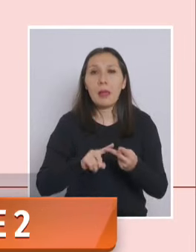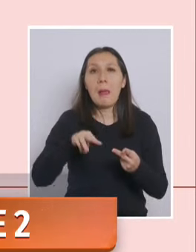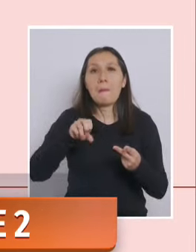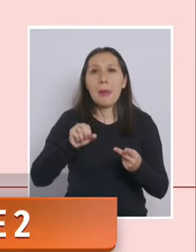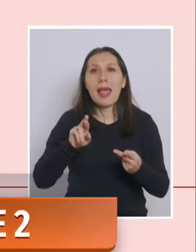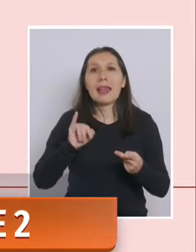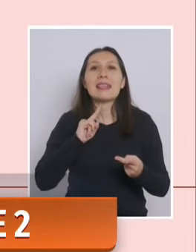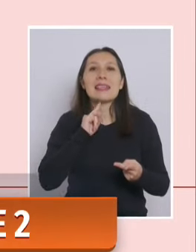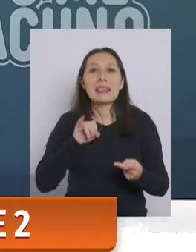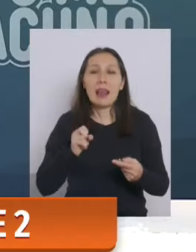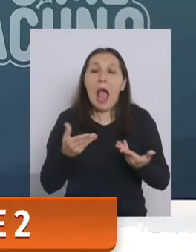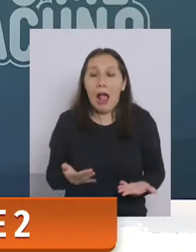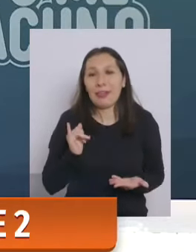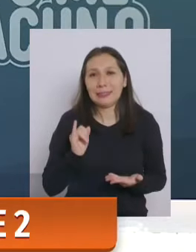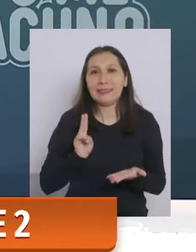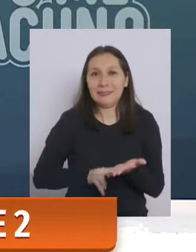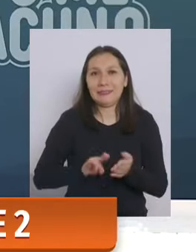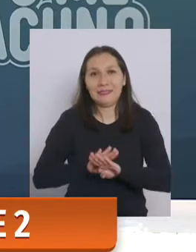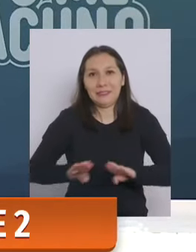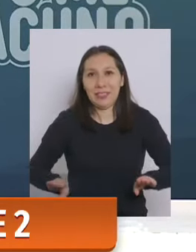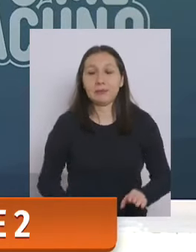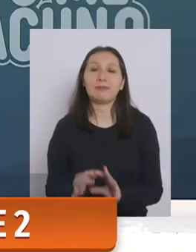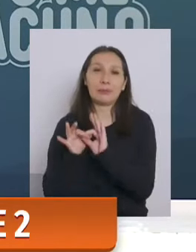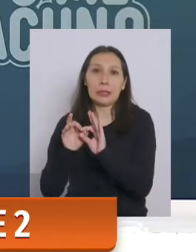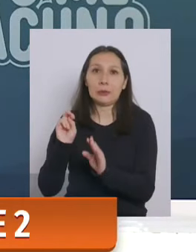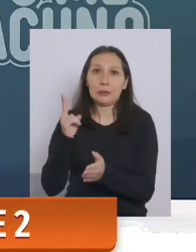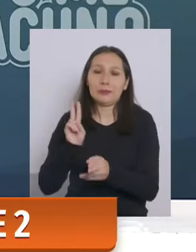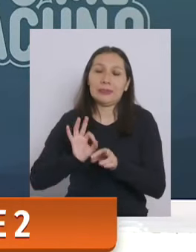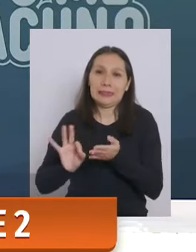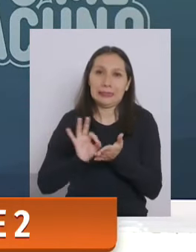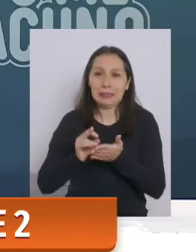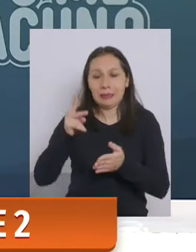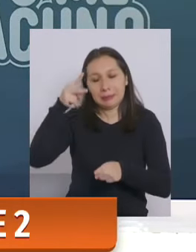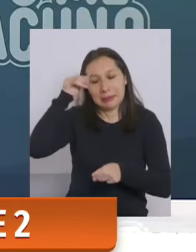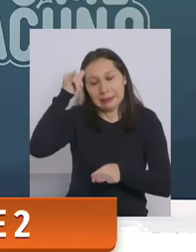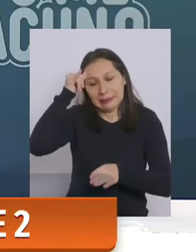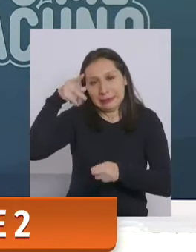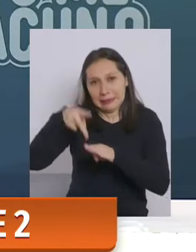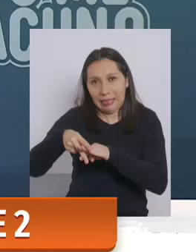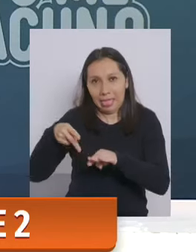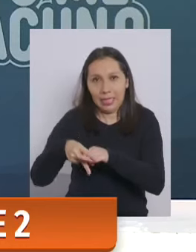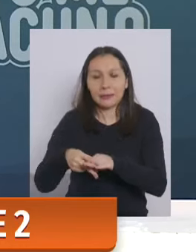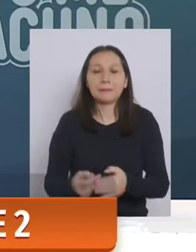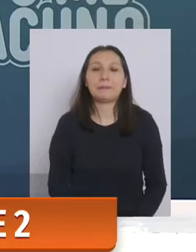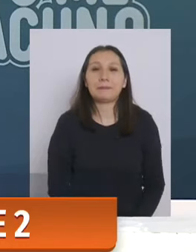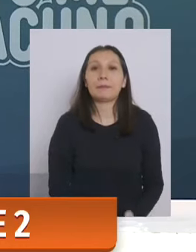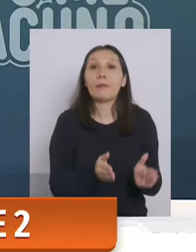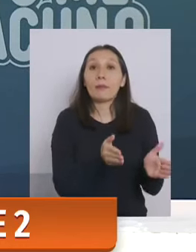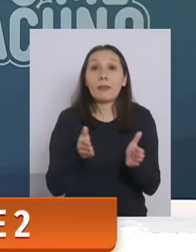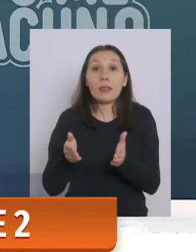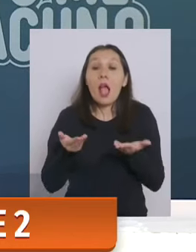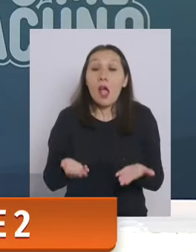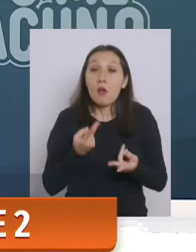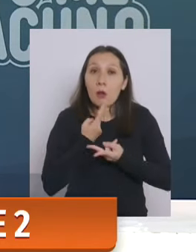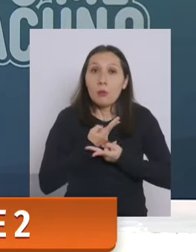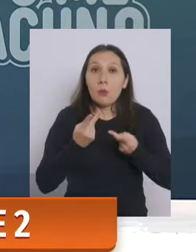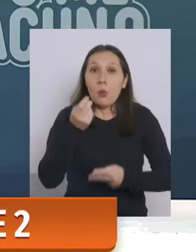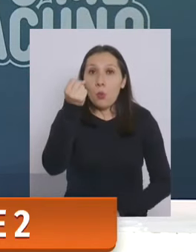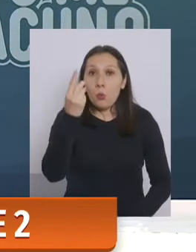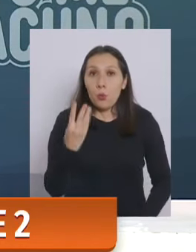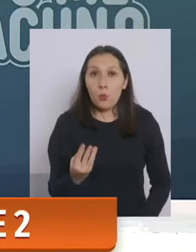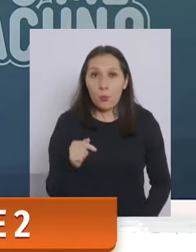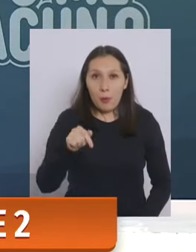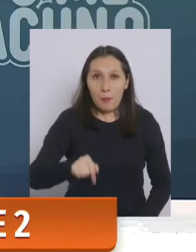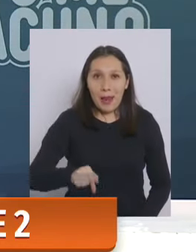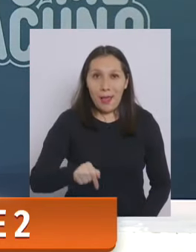terminamos gracias subsecretario perdonen la interrupción a continuación entonces vamos a dar conocer las cifras del